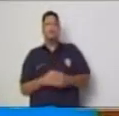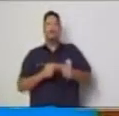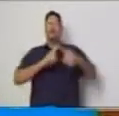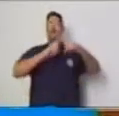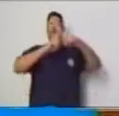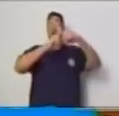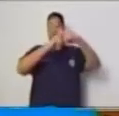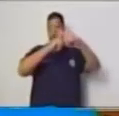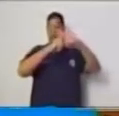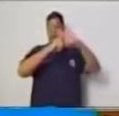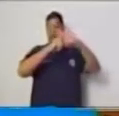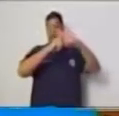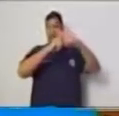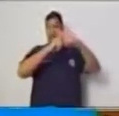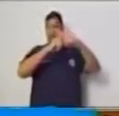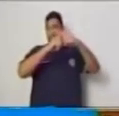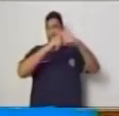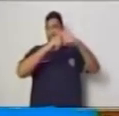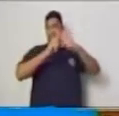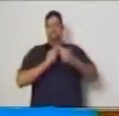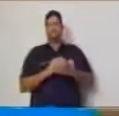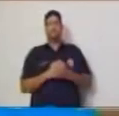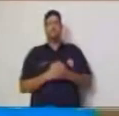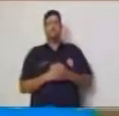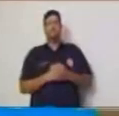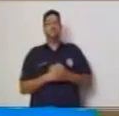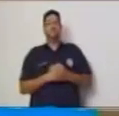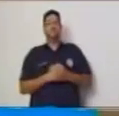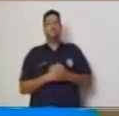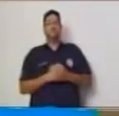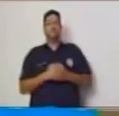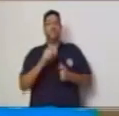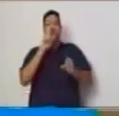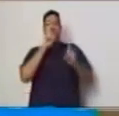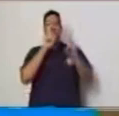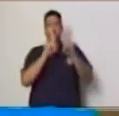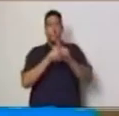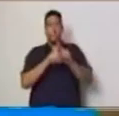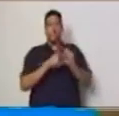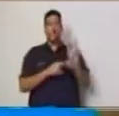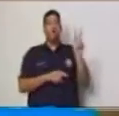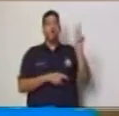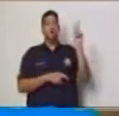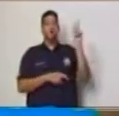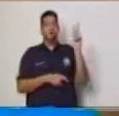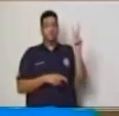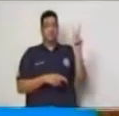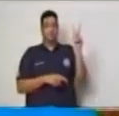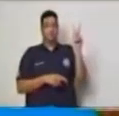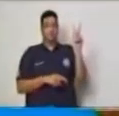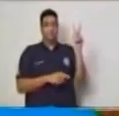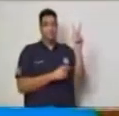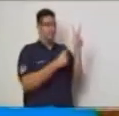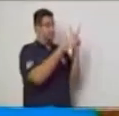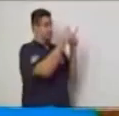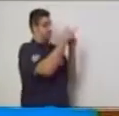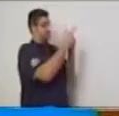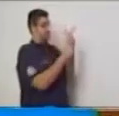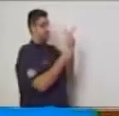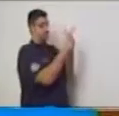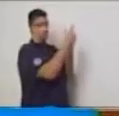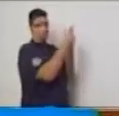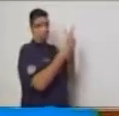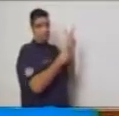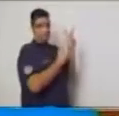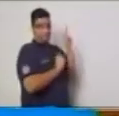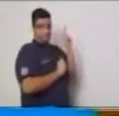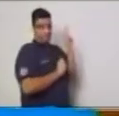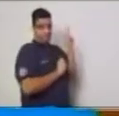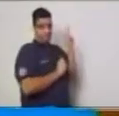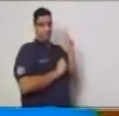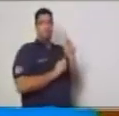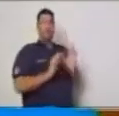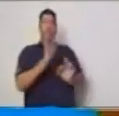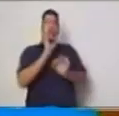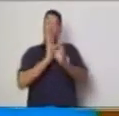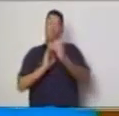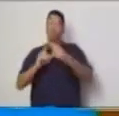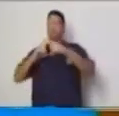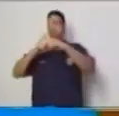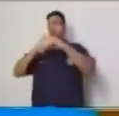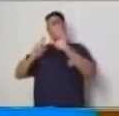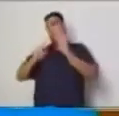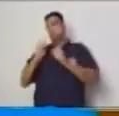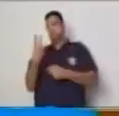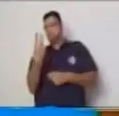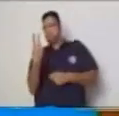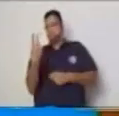y la letra Y. También se puede utilizar para la representación de variables